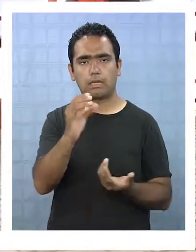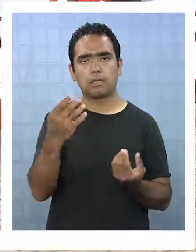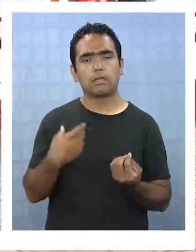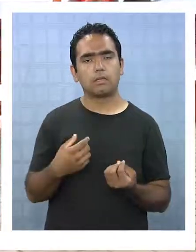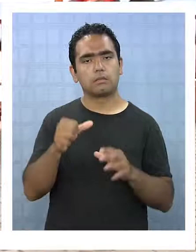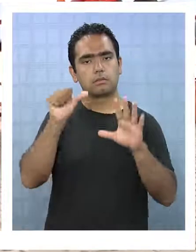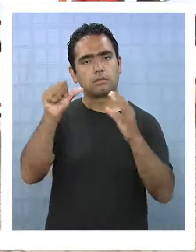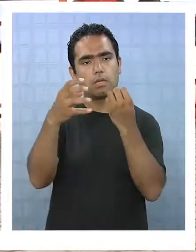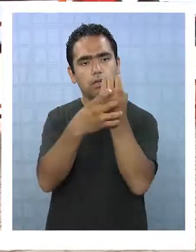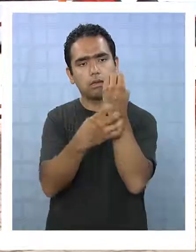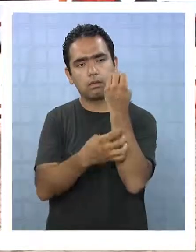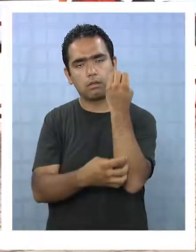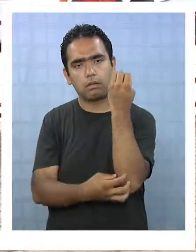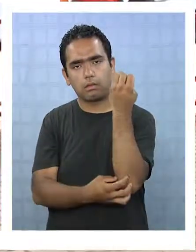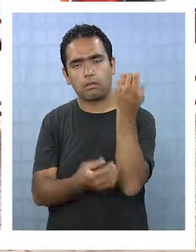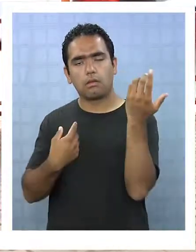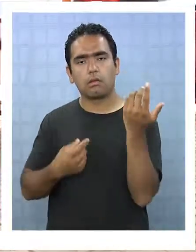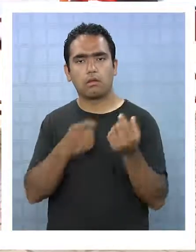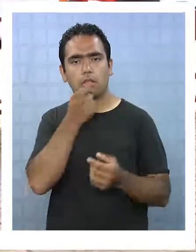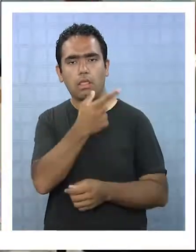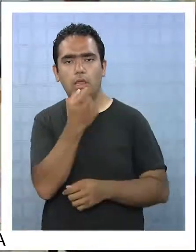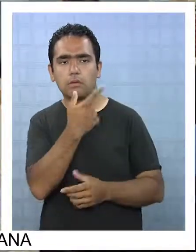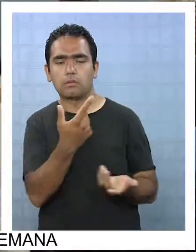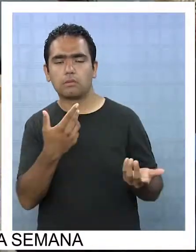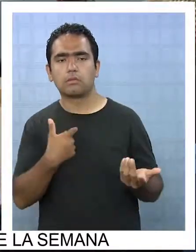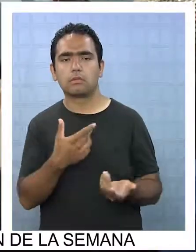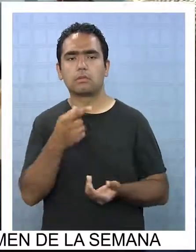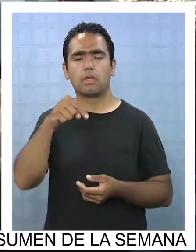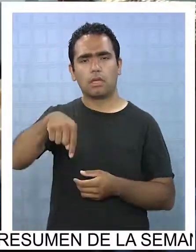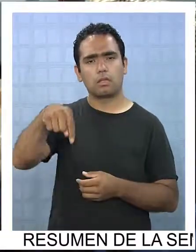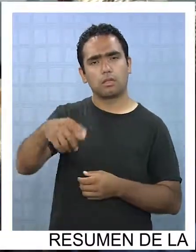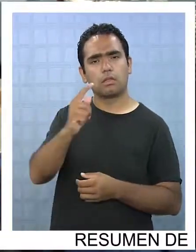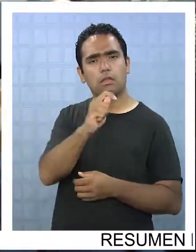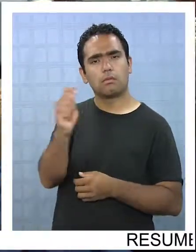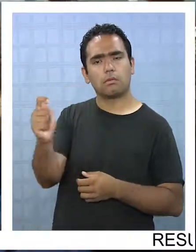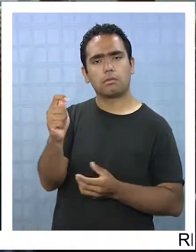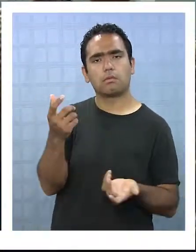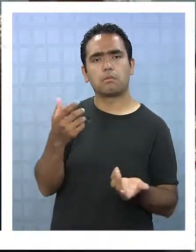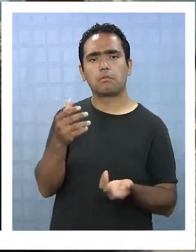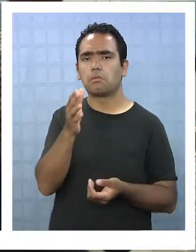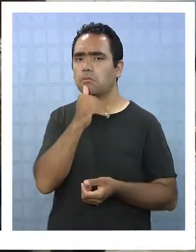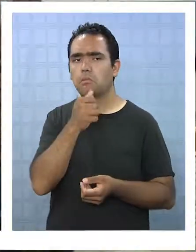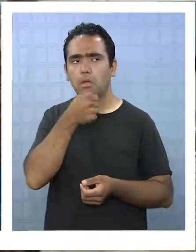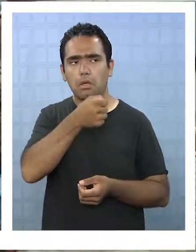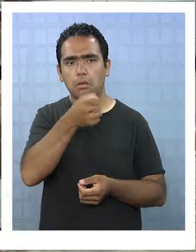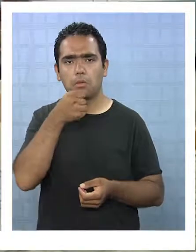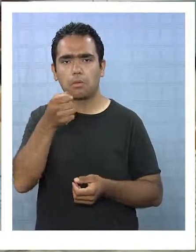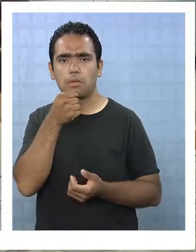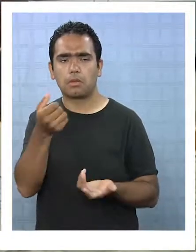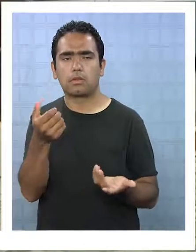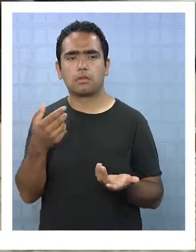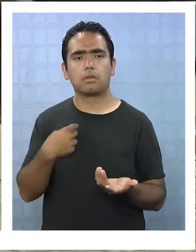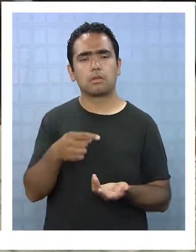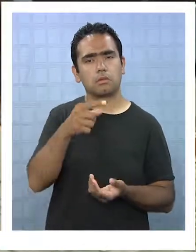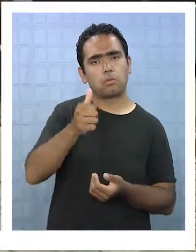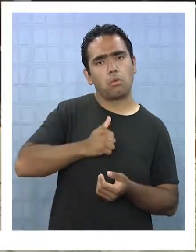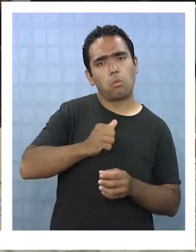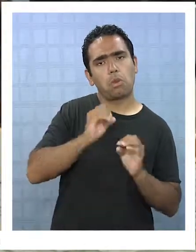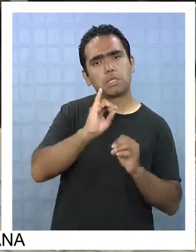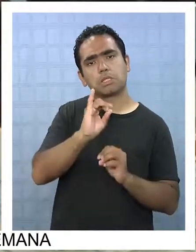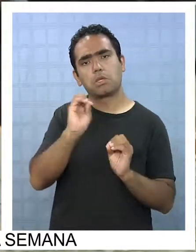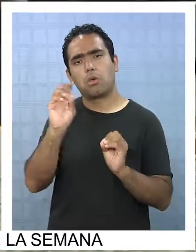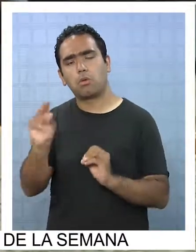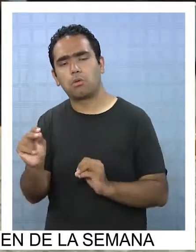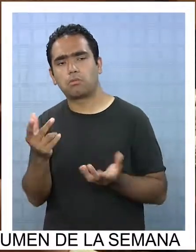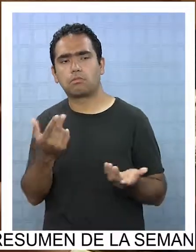12 empresas de servicios nacionales. Sin embargo, en Tarapacá no se realizó esa encuesta de incumplimiento de servicios al pasajero por parte